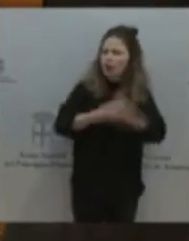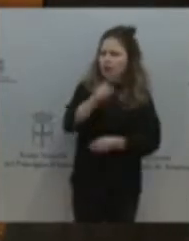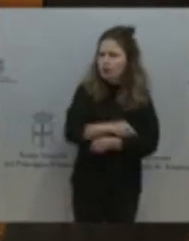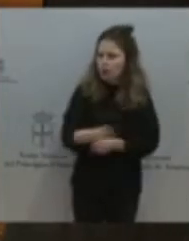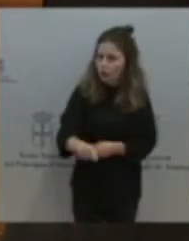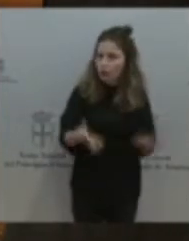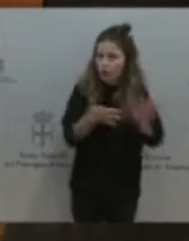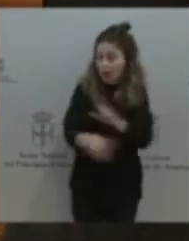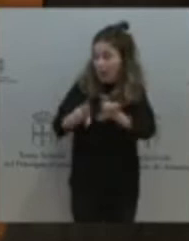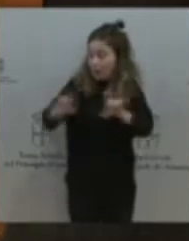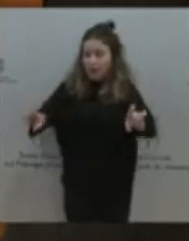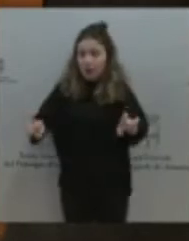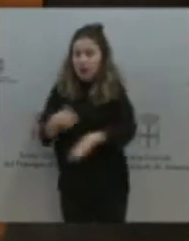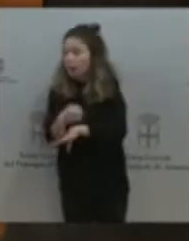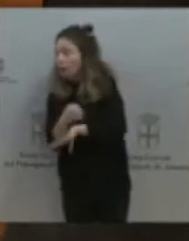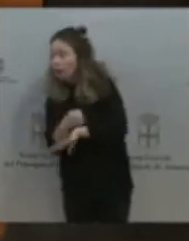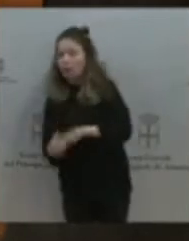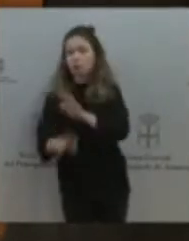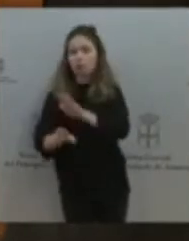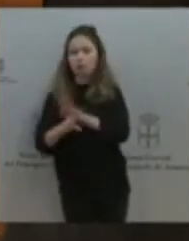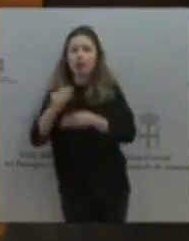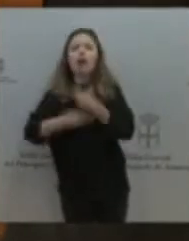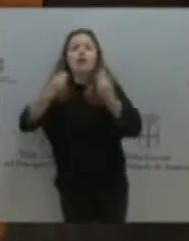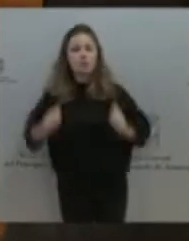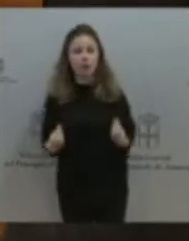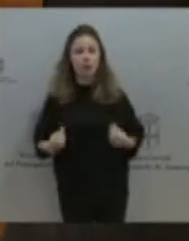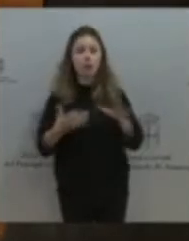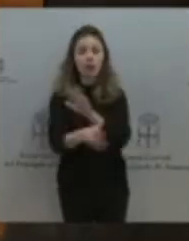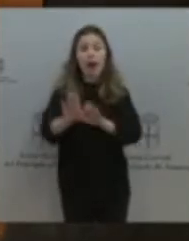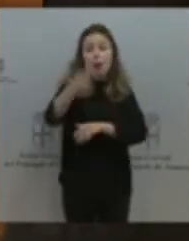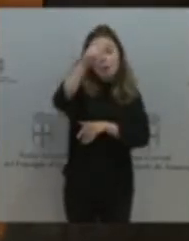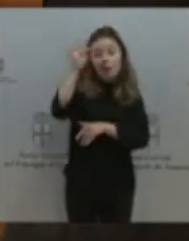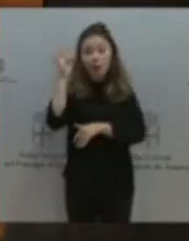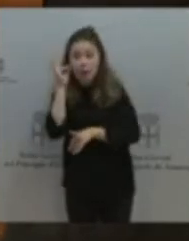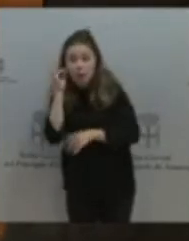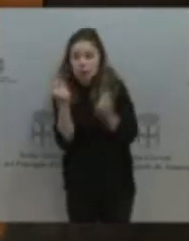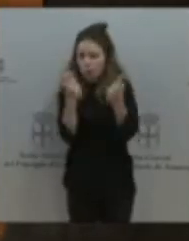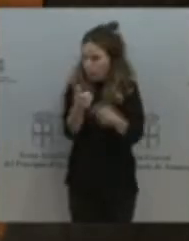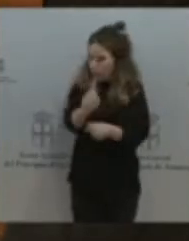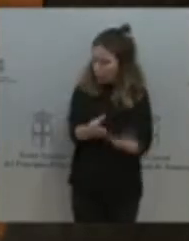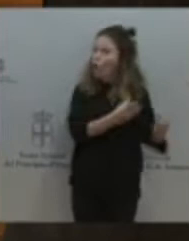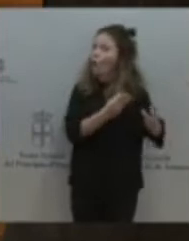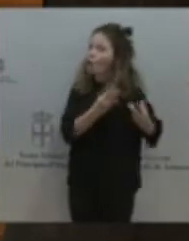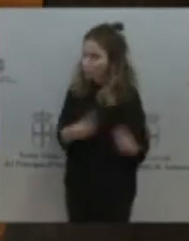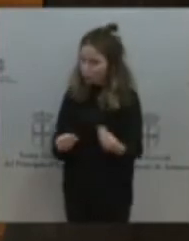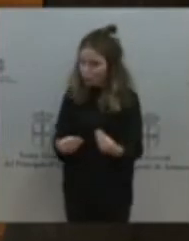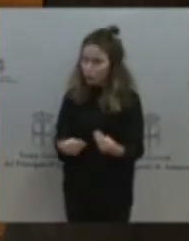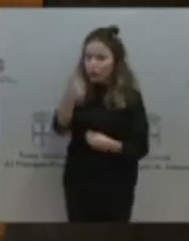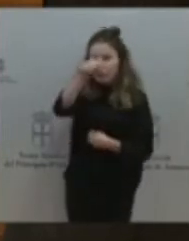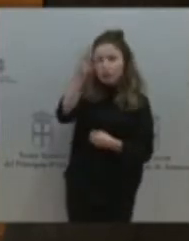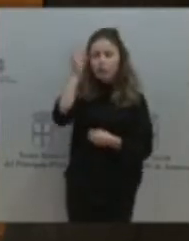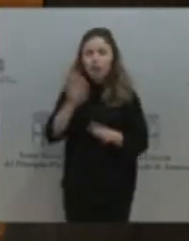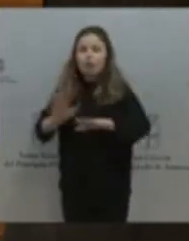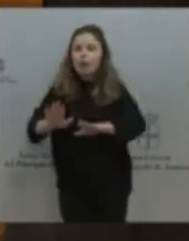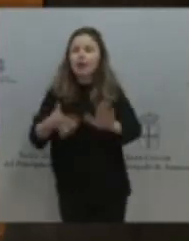voy a decir que hay algunos vecinos y vecinas, no pocos, muchos vecinos y vecinas que realmente están asustados y no saben